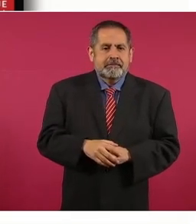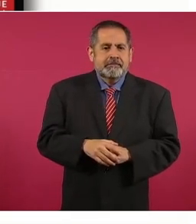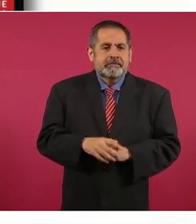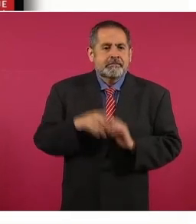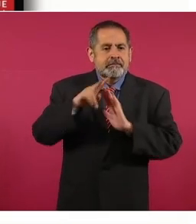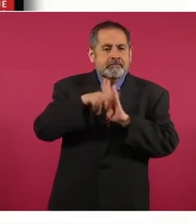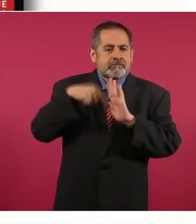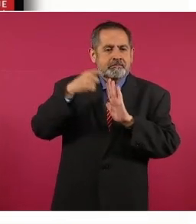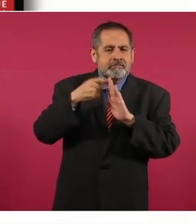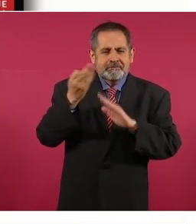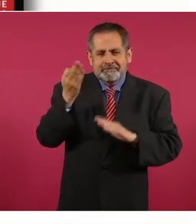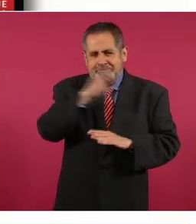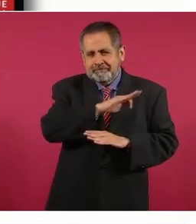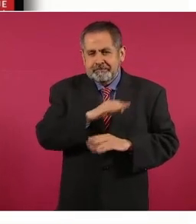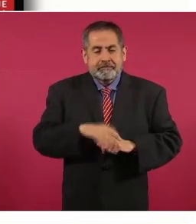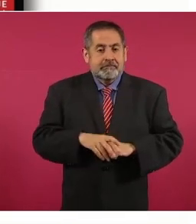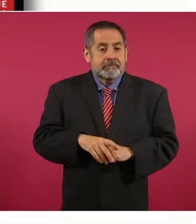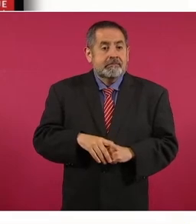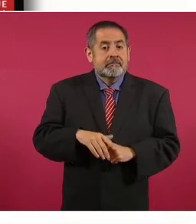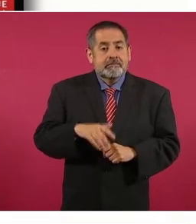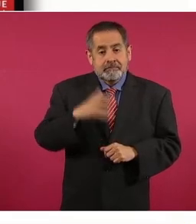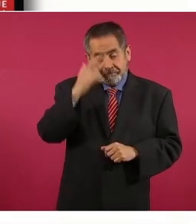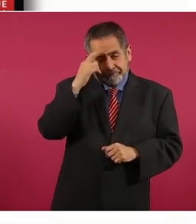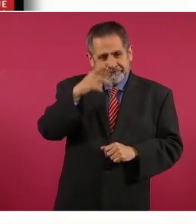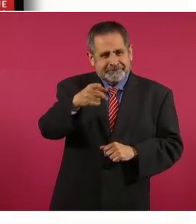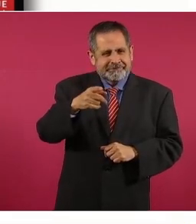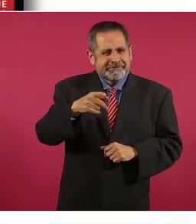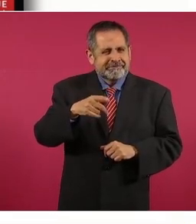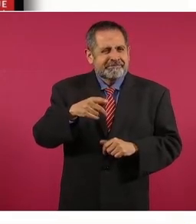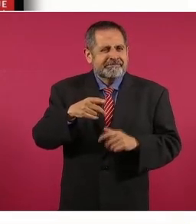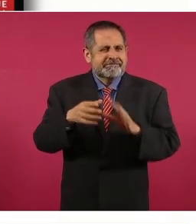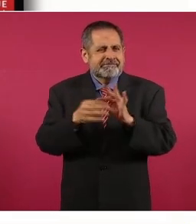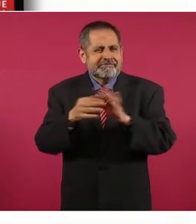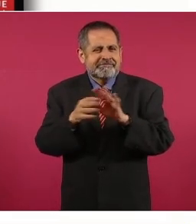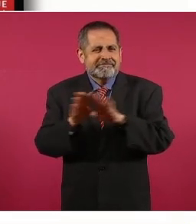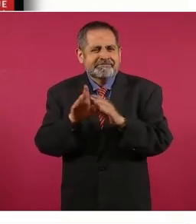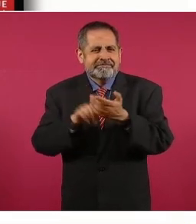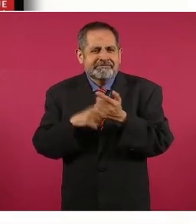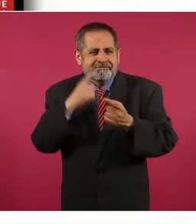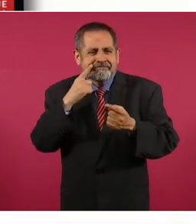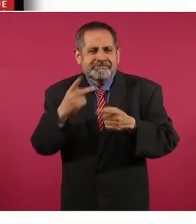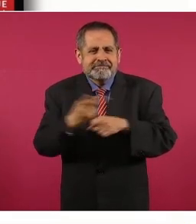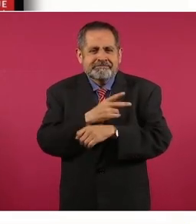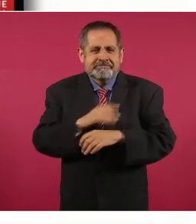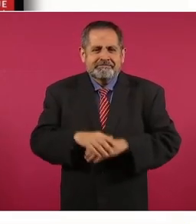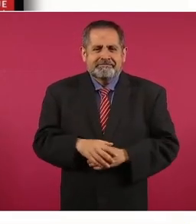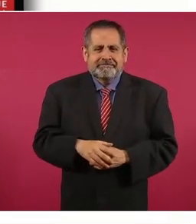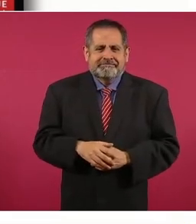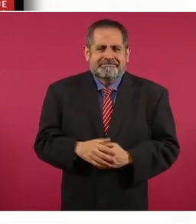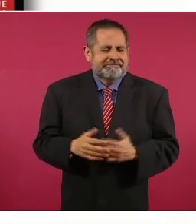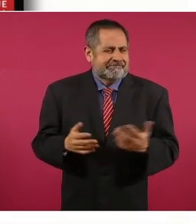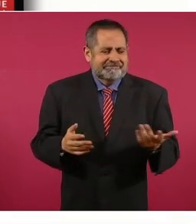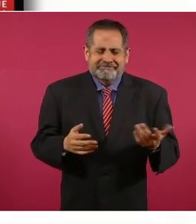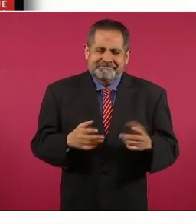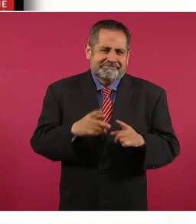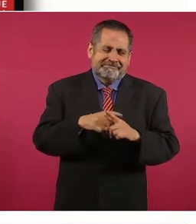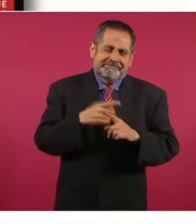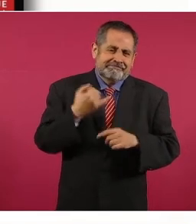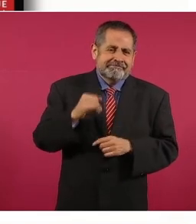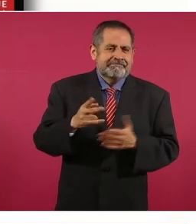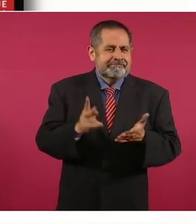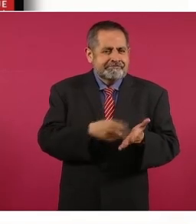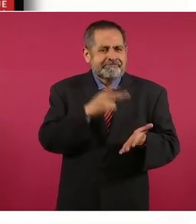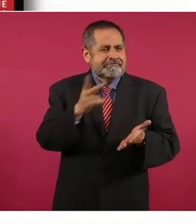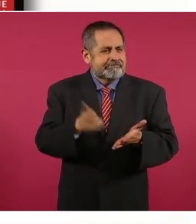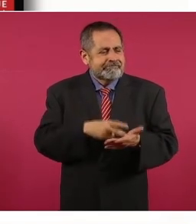segunda vez. El tren que llegará a la Aifa. Aquí mostramos un ataque burdo que se repite.